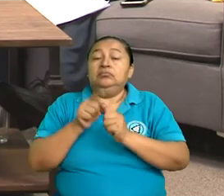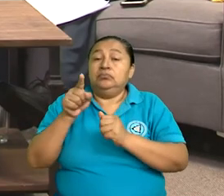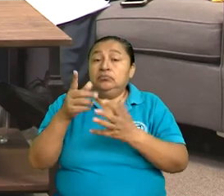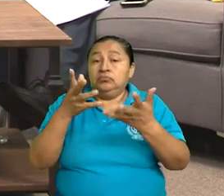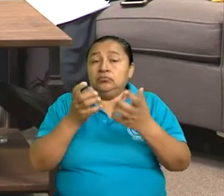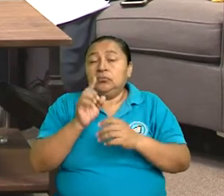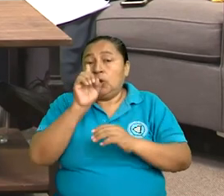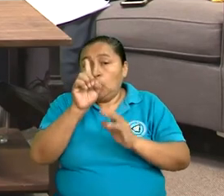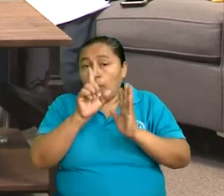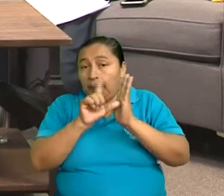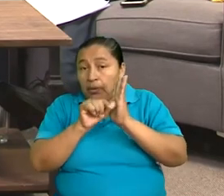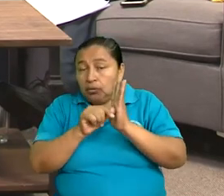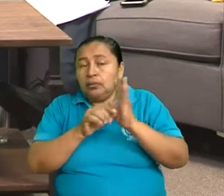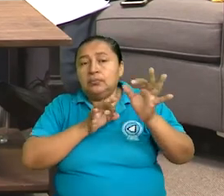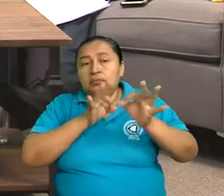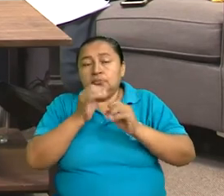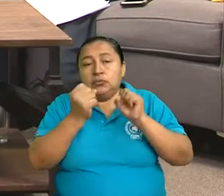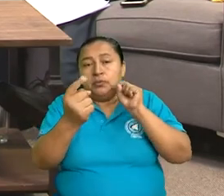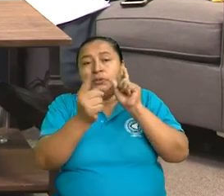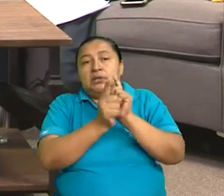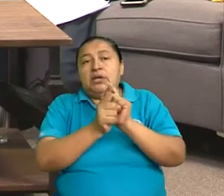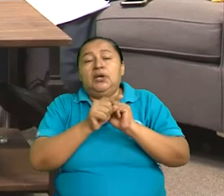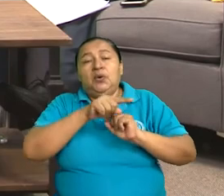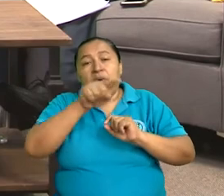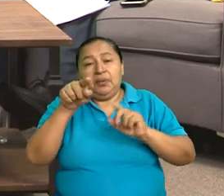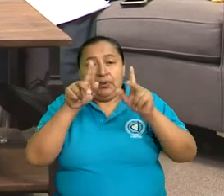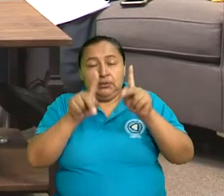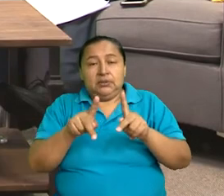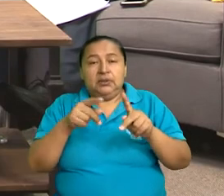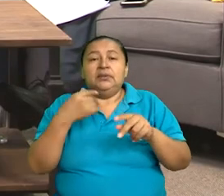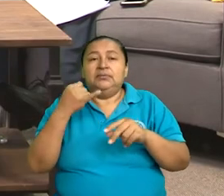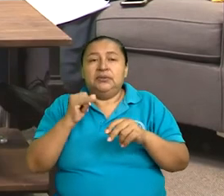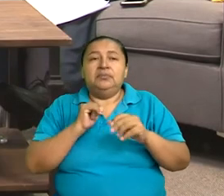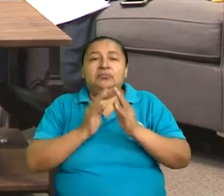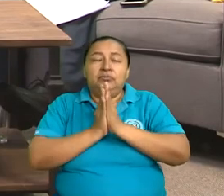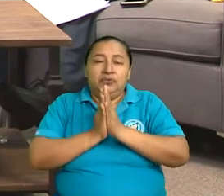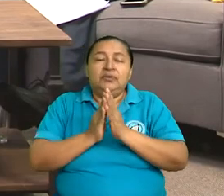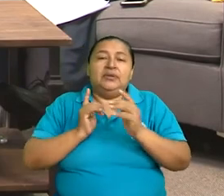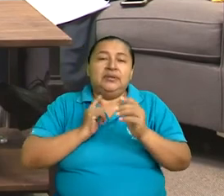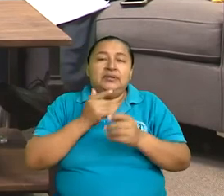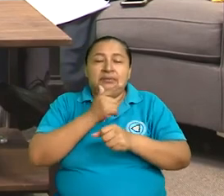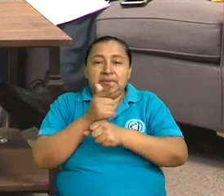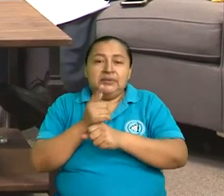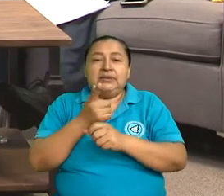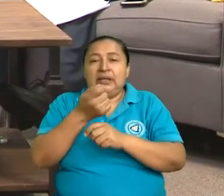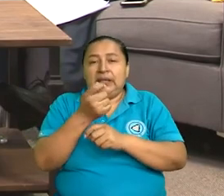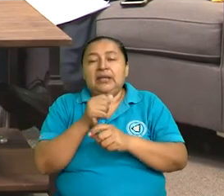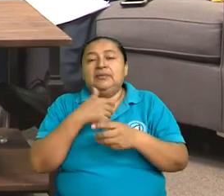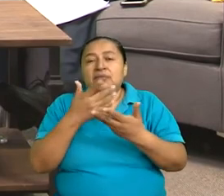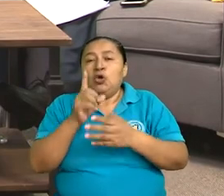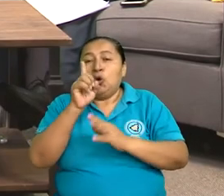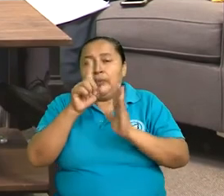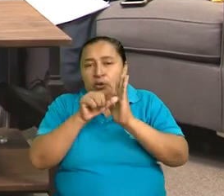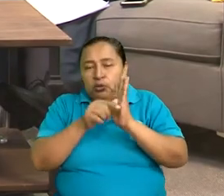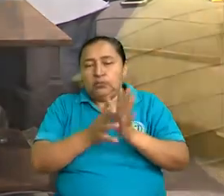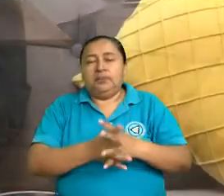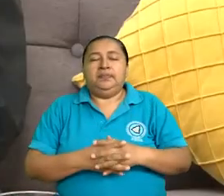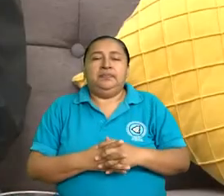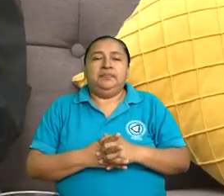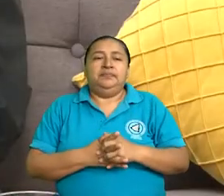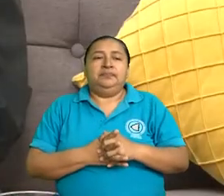quisiera en un minuto compartir un mensaje con nuestra audiencia, ahí sí, pues adelante tiene las cámaras del canal parlamentario y un minuto para hacerlo.